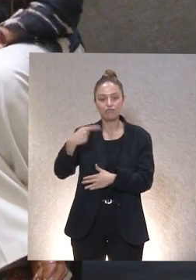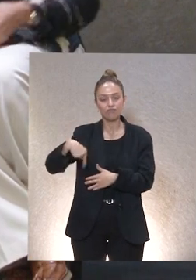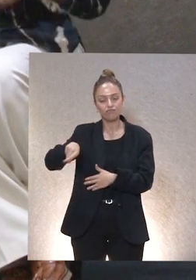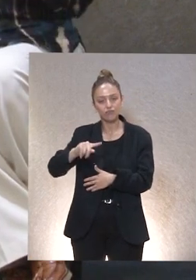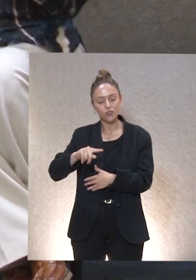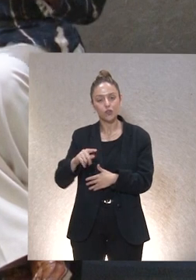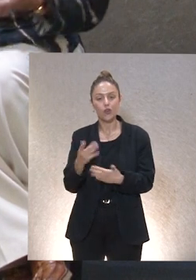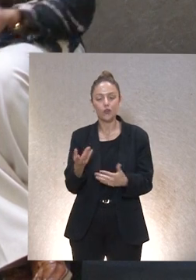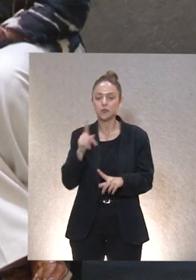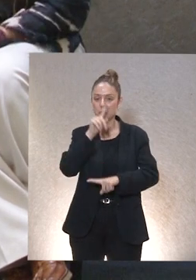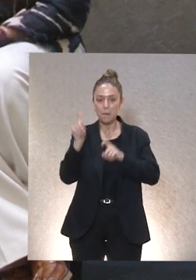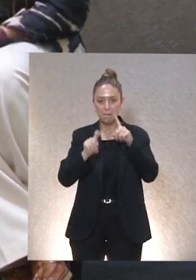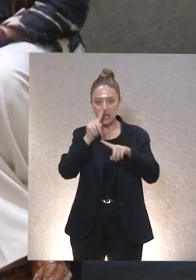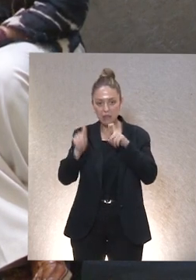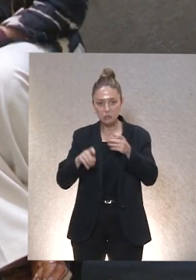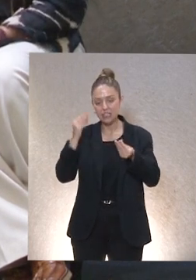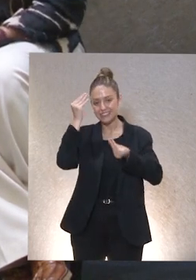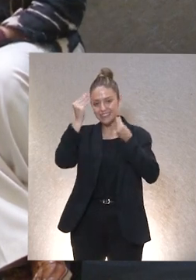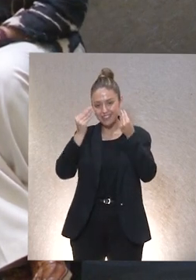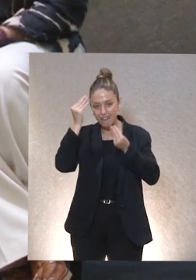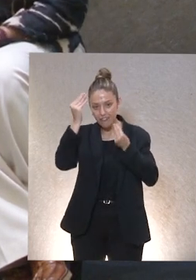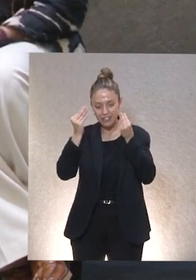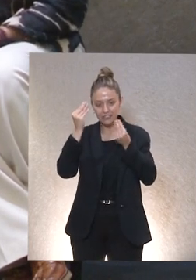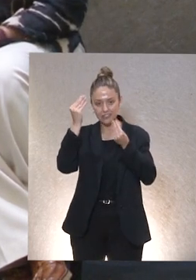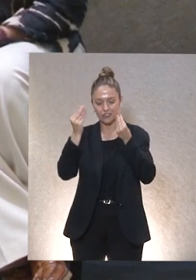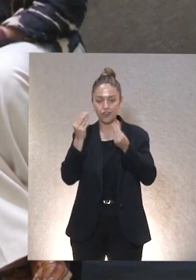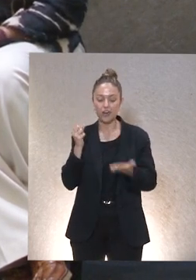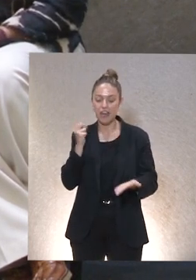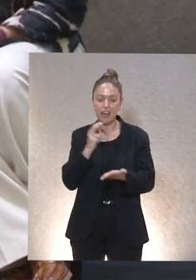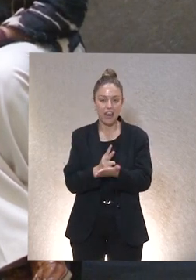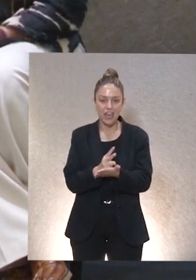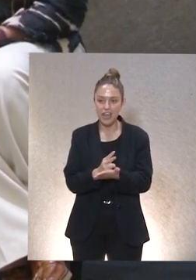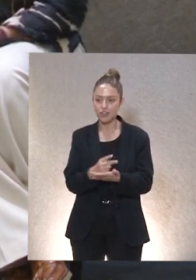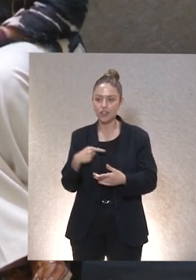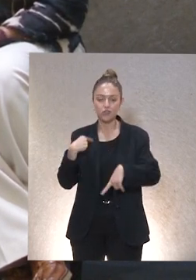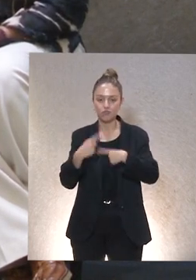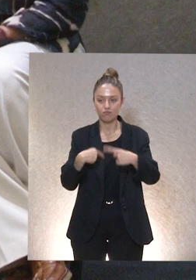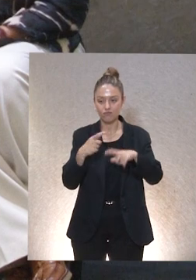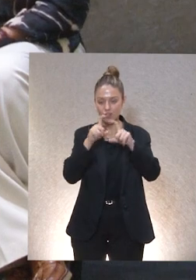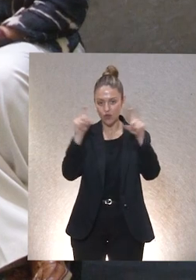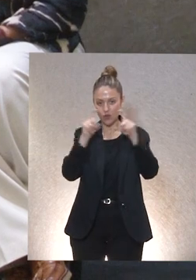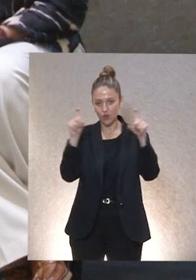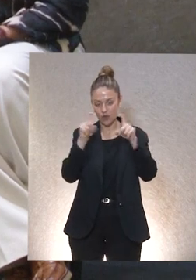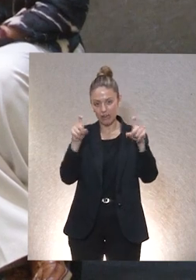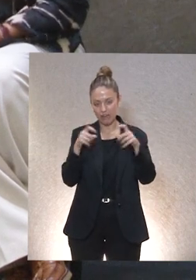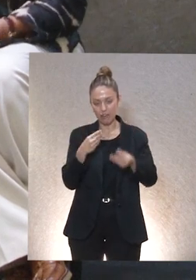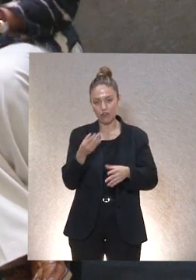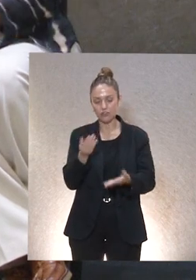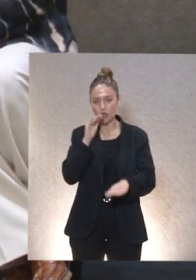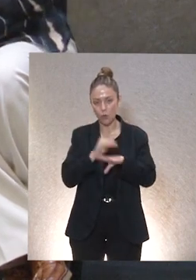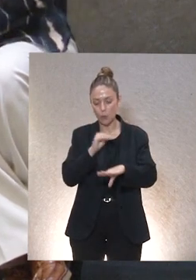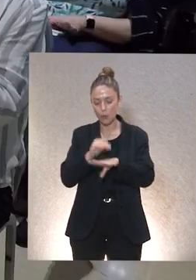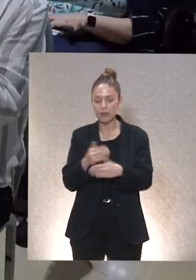pues las preguntas y la reflexión que tenemos el reto de llevar al día a día de nuestras organizaciones pues muchas gracias y